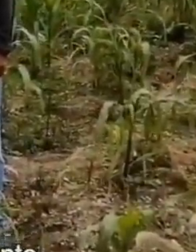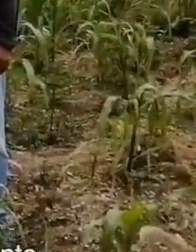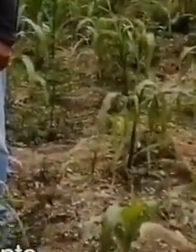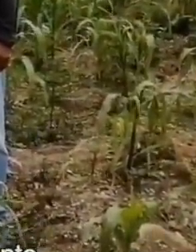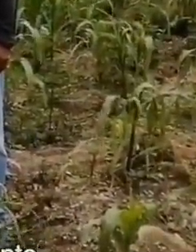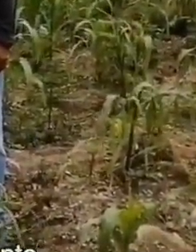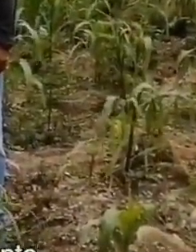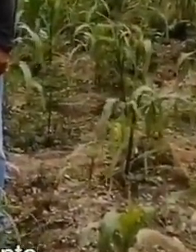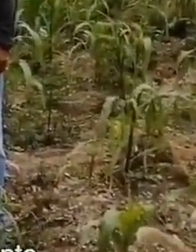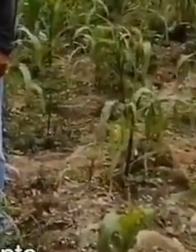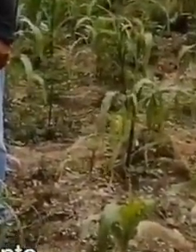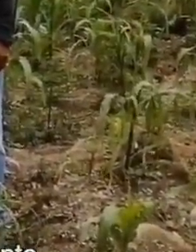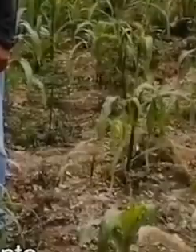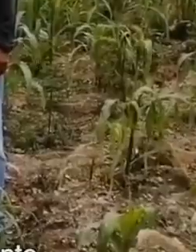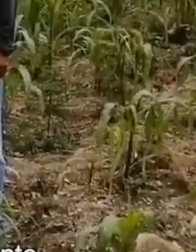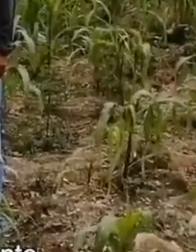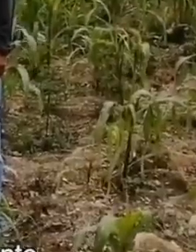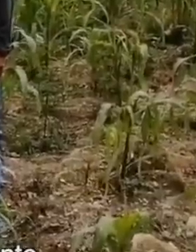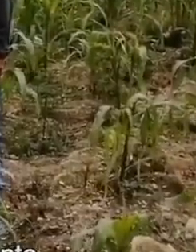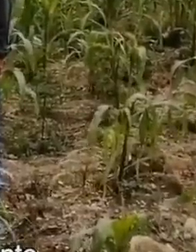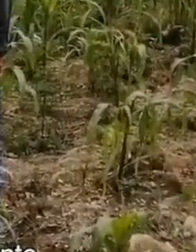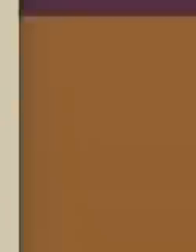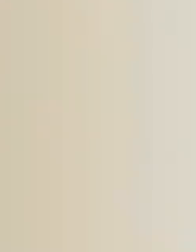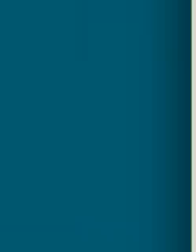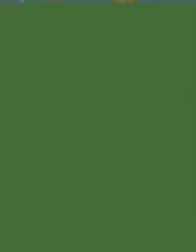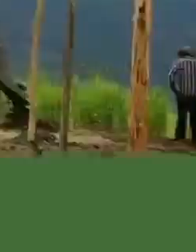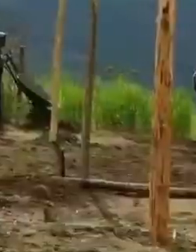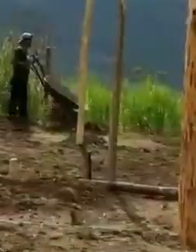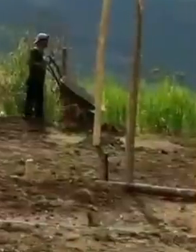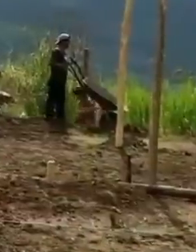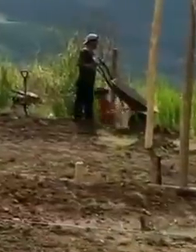gracias a este programa vamos a salir adelante.